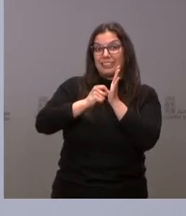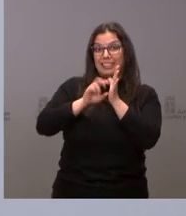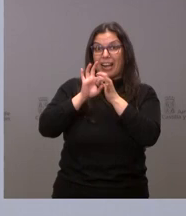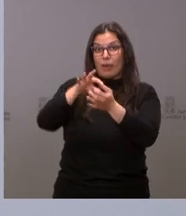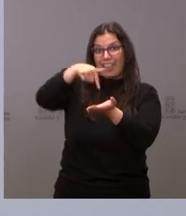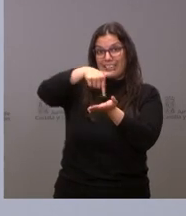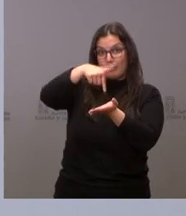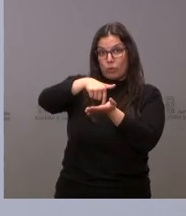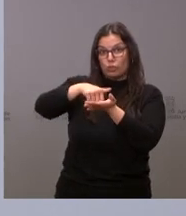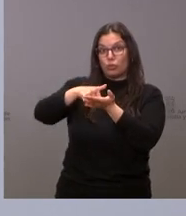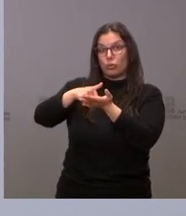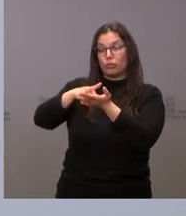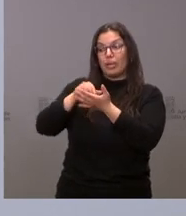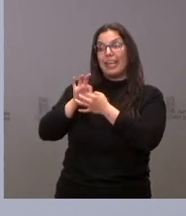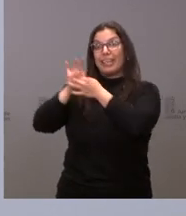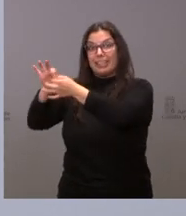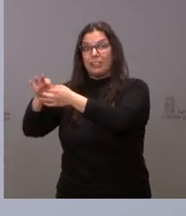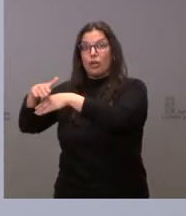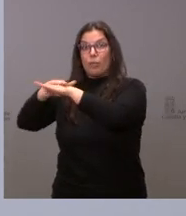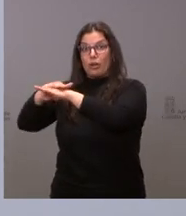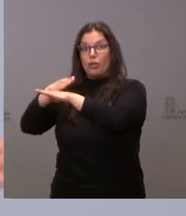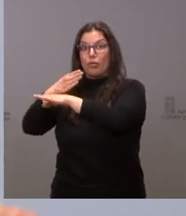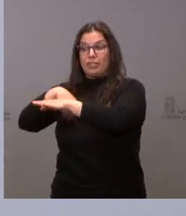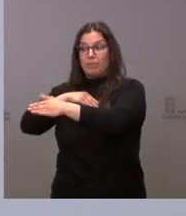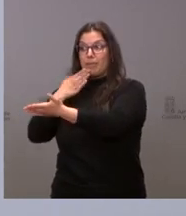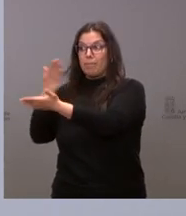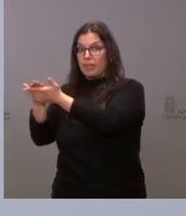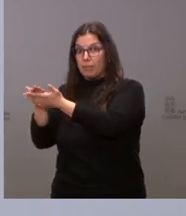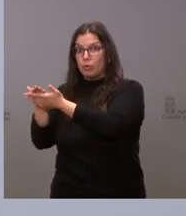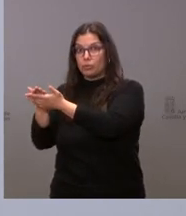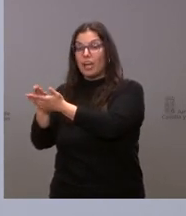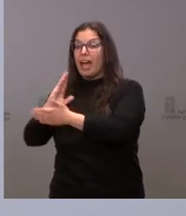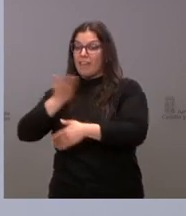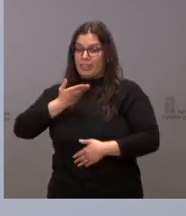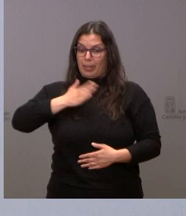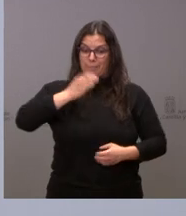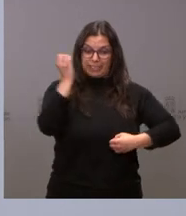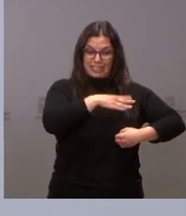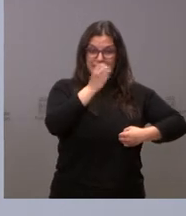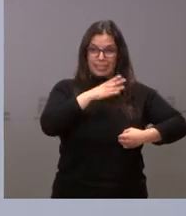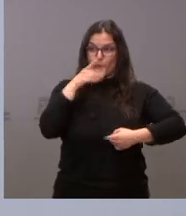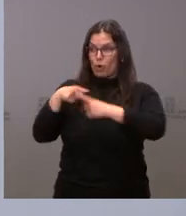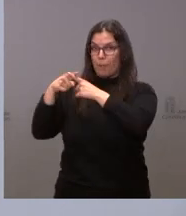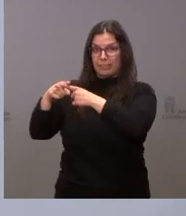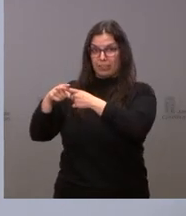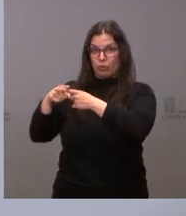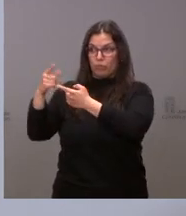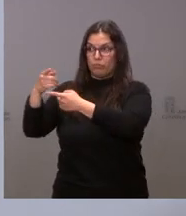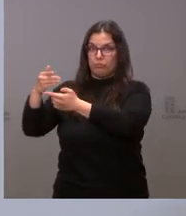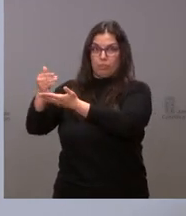España, que afectarían de manera directa a los ingresos de las comunidades autónomas, pues bien, desde Castilla y León,